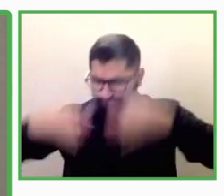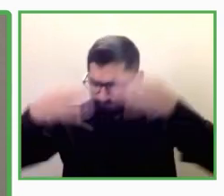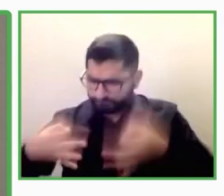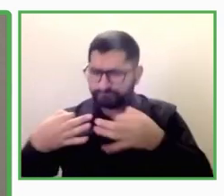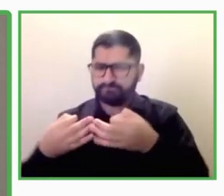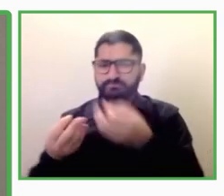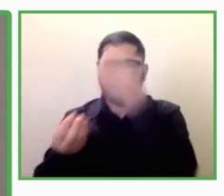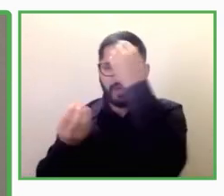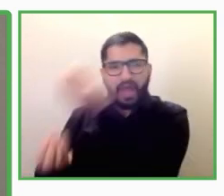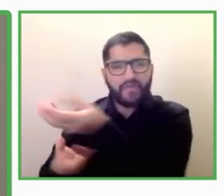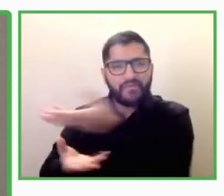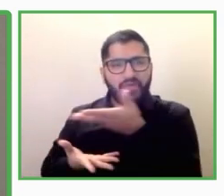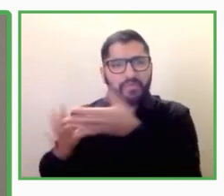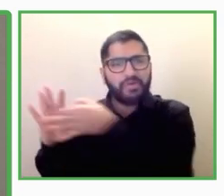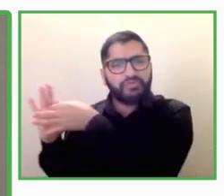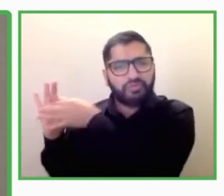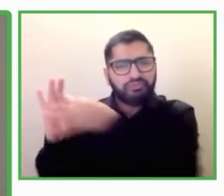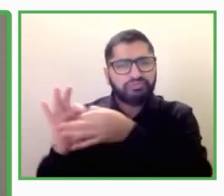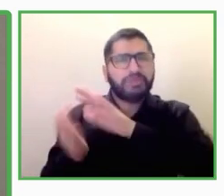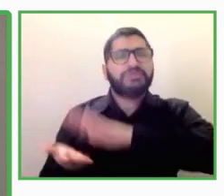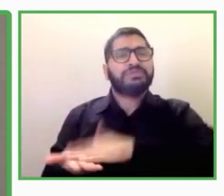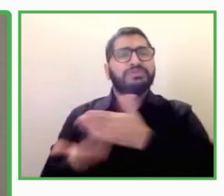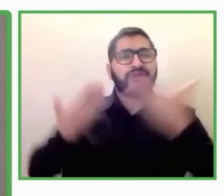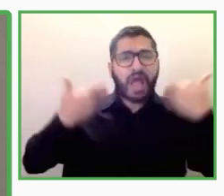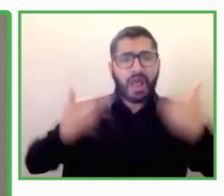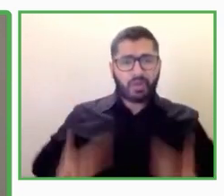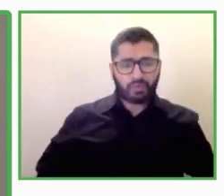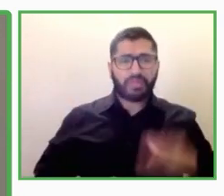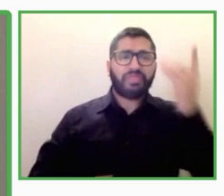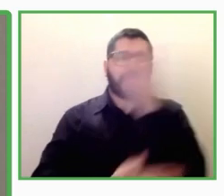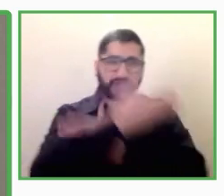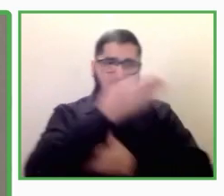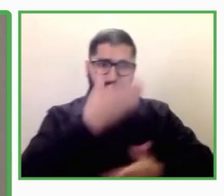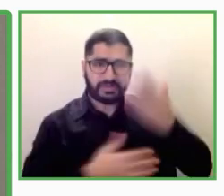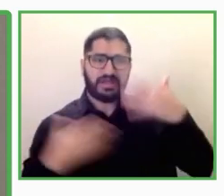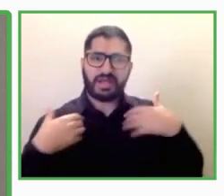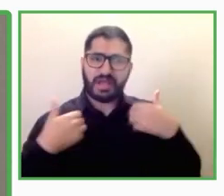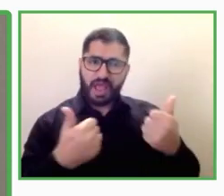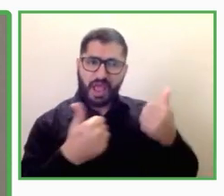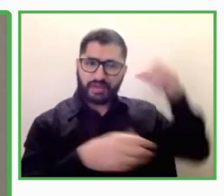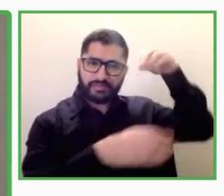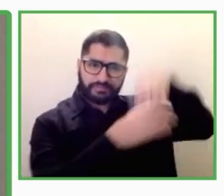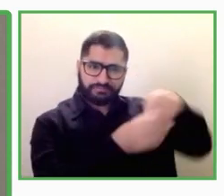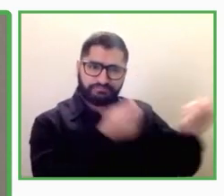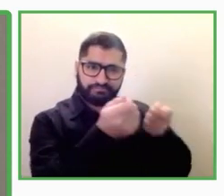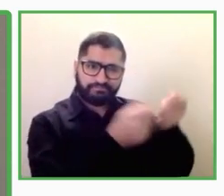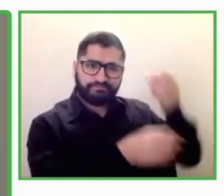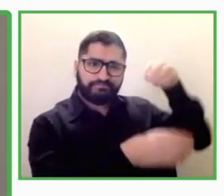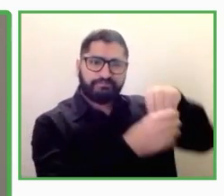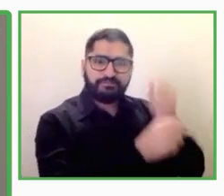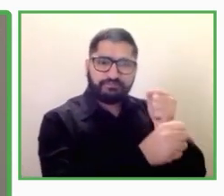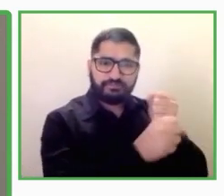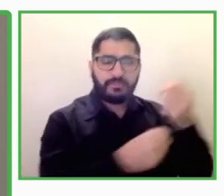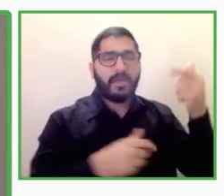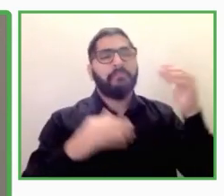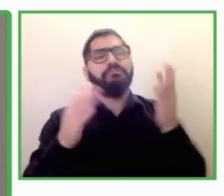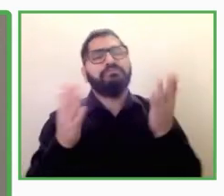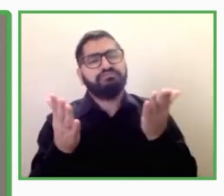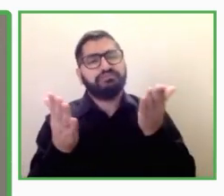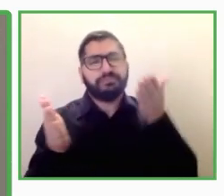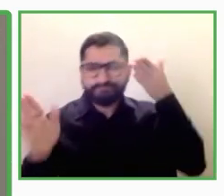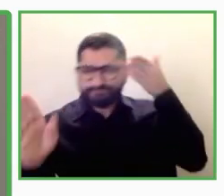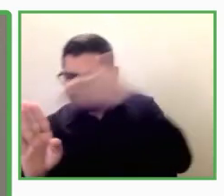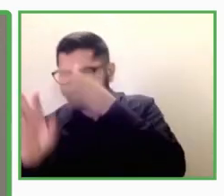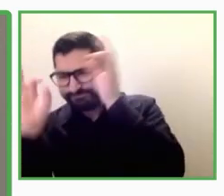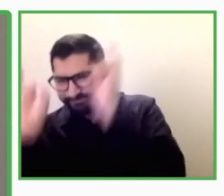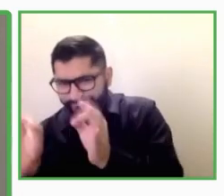trabajo. Muchas veces se establecen estrategias, se ponen en marcha políticas públicas que no tienen información suficiente para saber hacia qué elementos hay